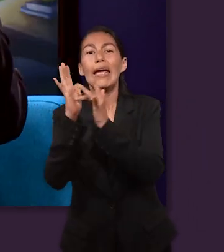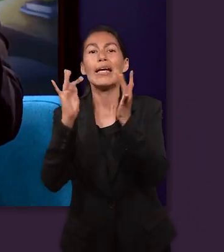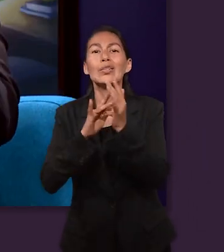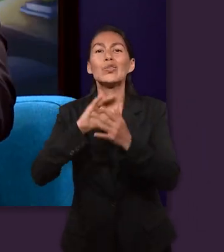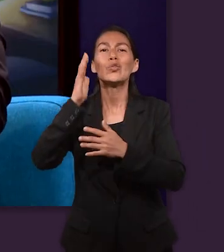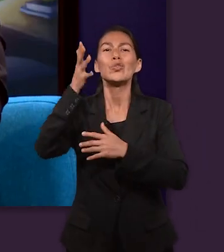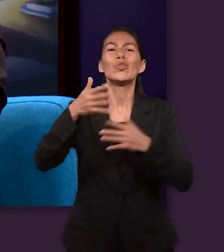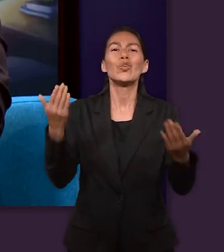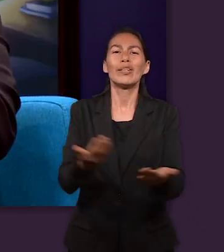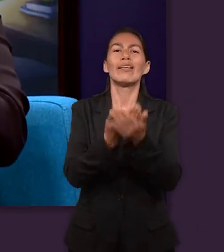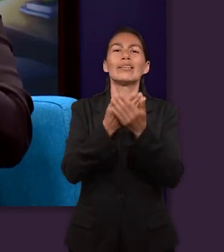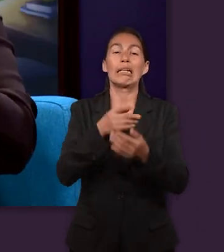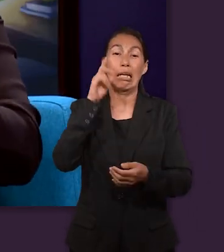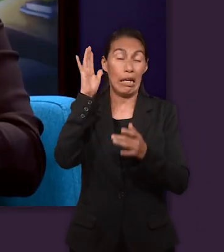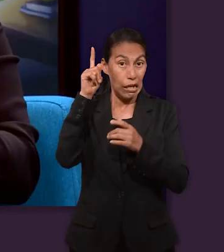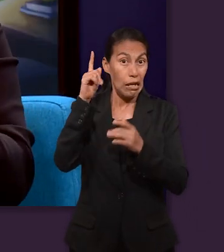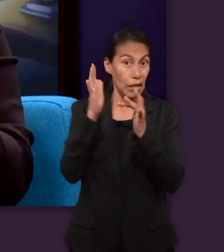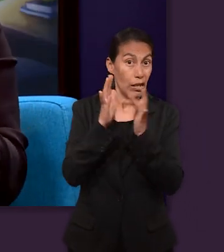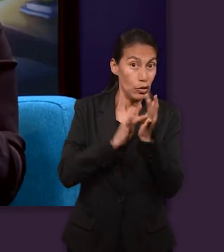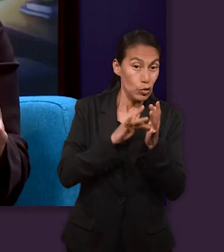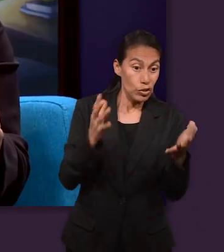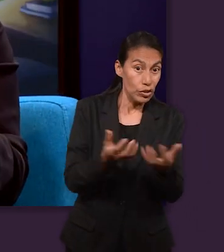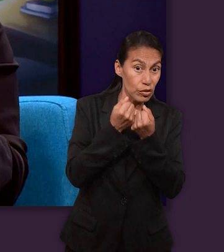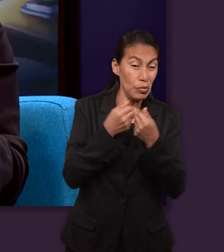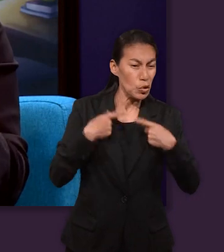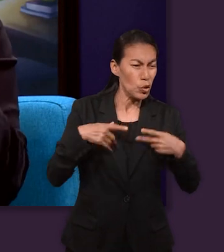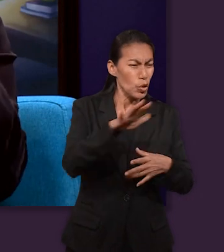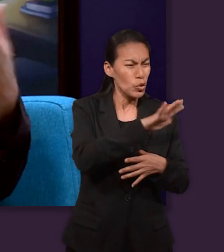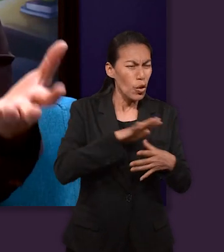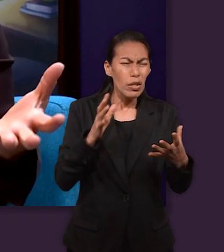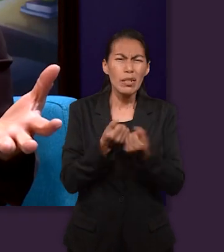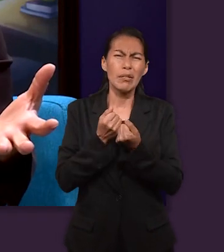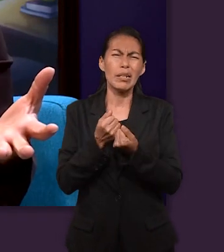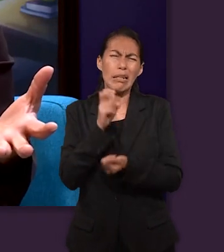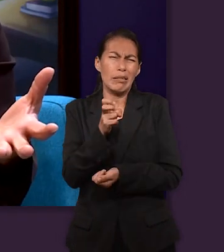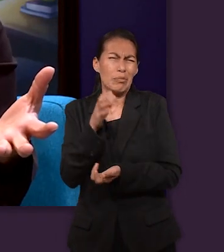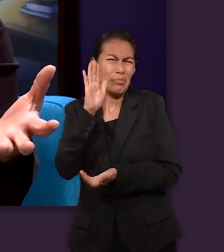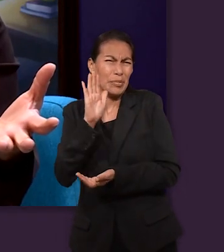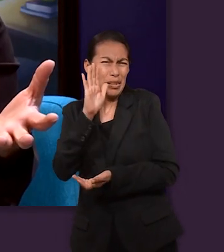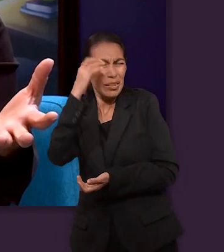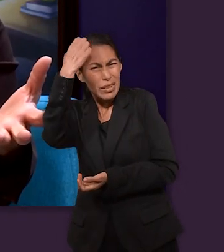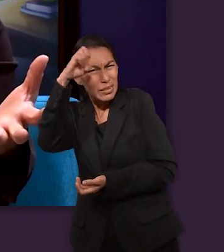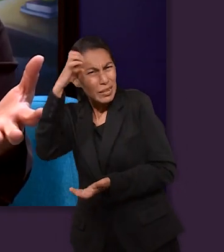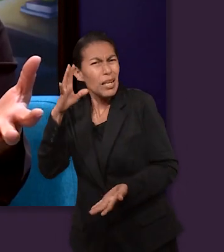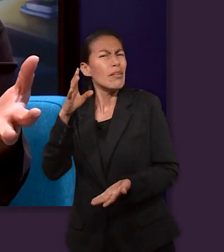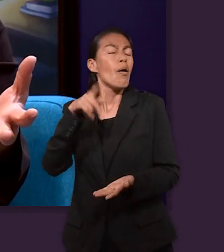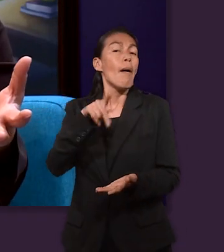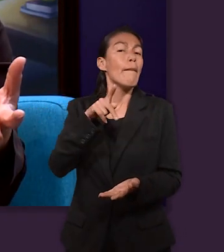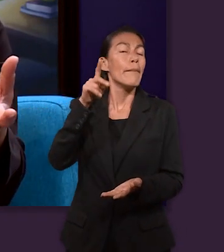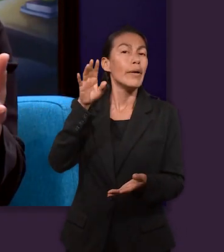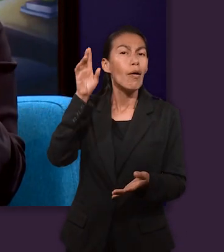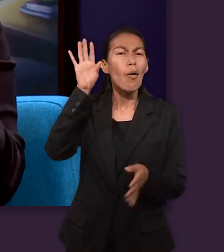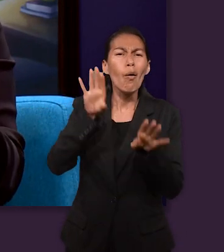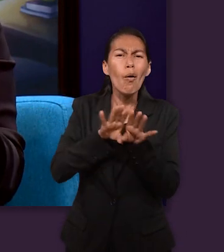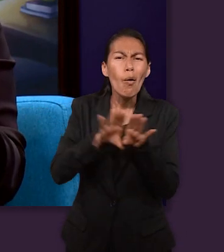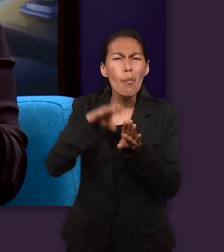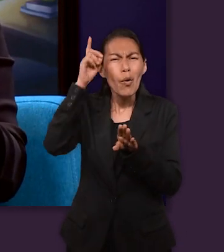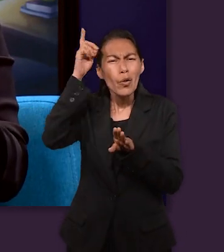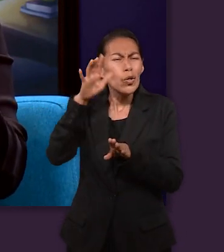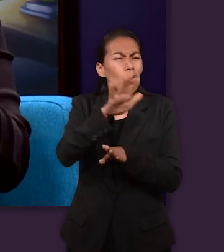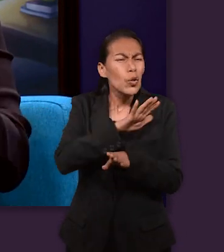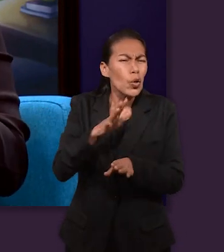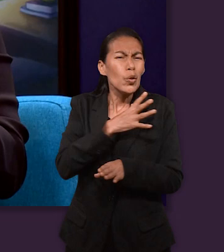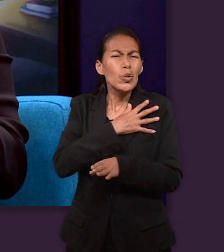¿verdad? La línea de donde vendría el Salvador del mundo. Son caminos que nos parecen extraños, pero que el Señor